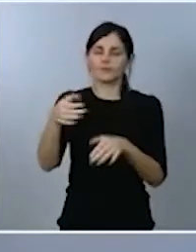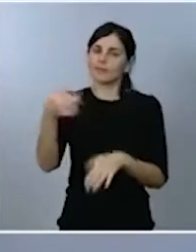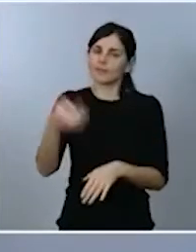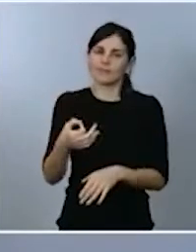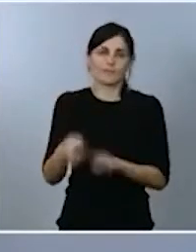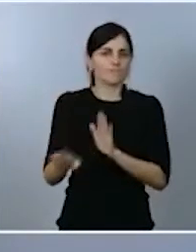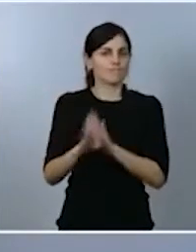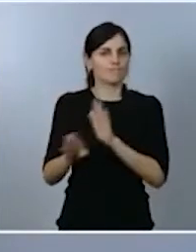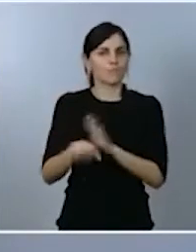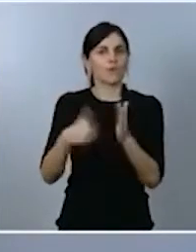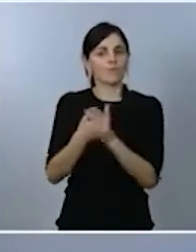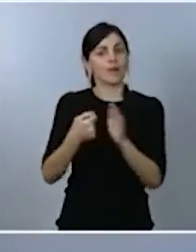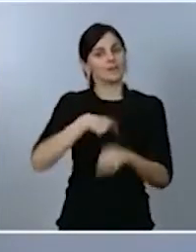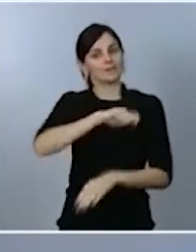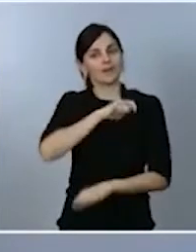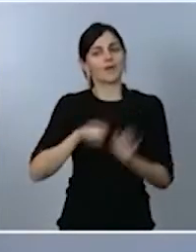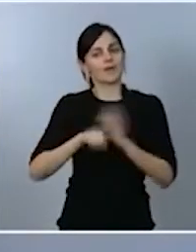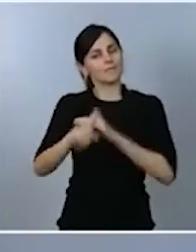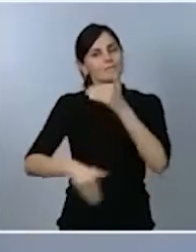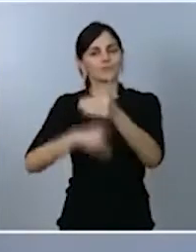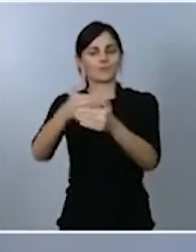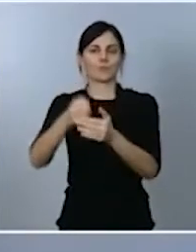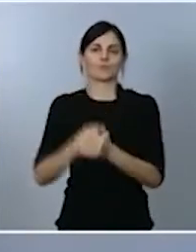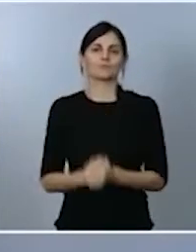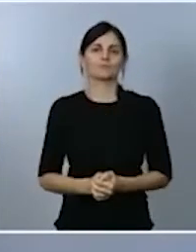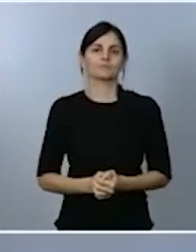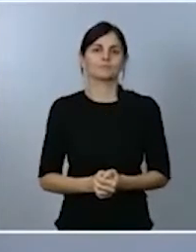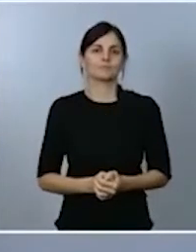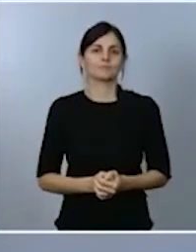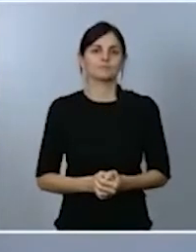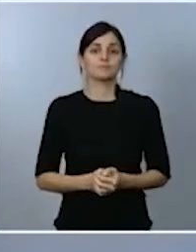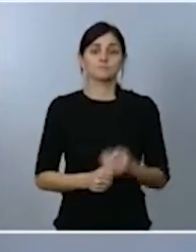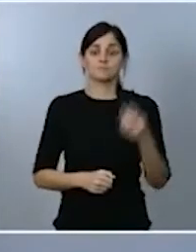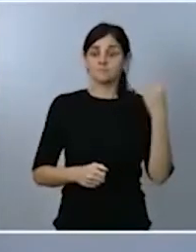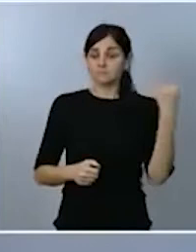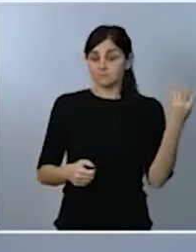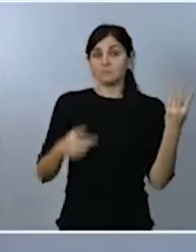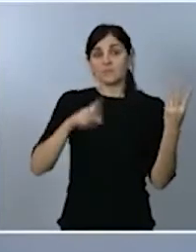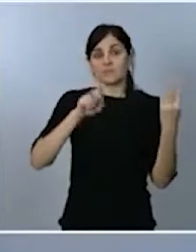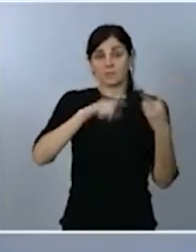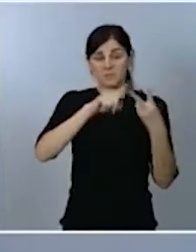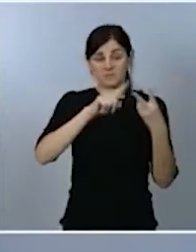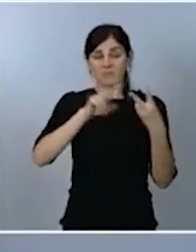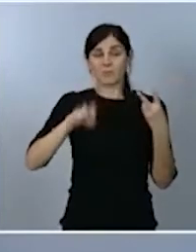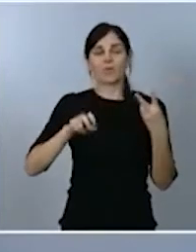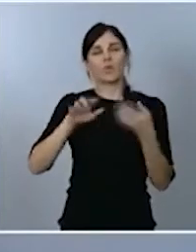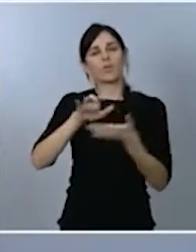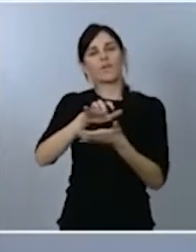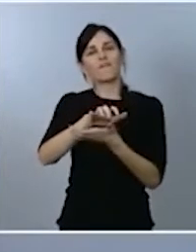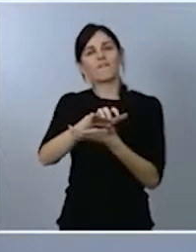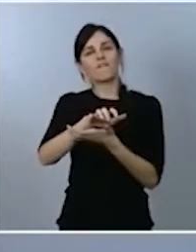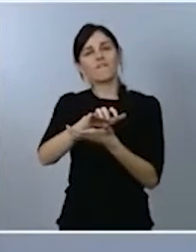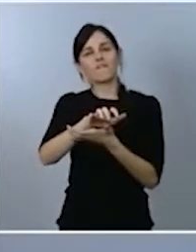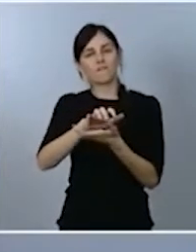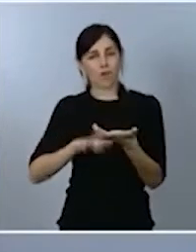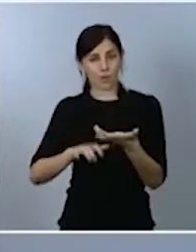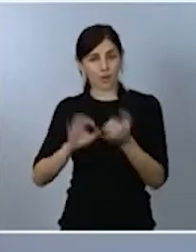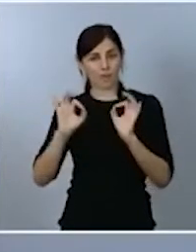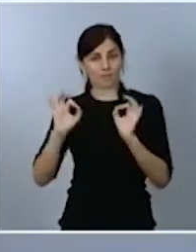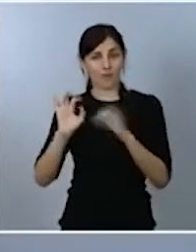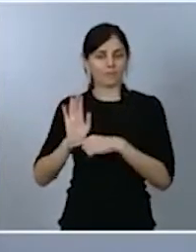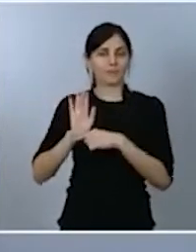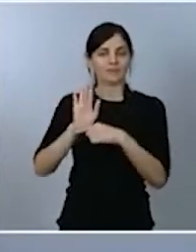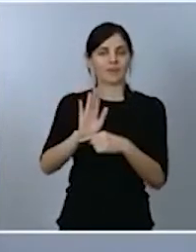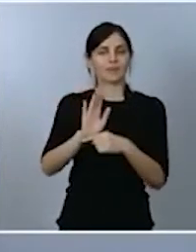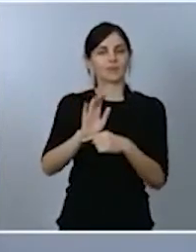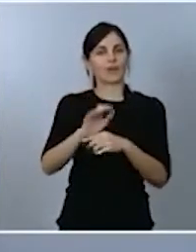teníamos dos asuntos. El otro es un informe que hemos presentado al Consejo de Ministros de las posibles utilizaciones por